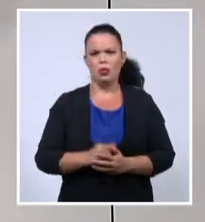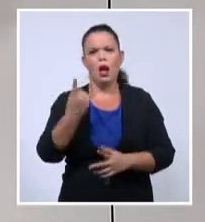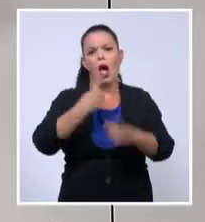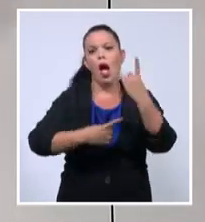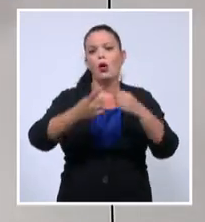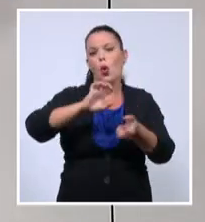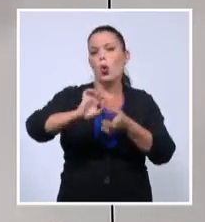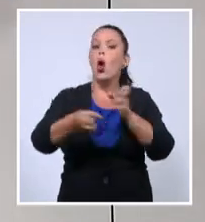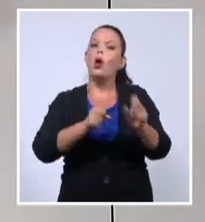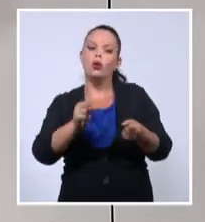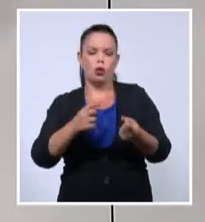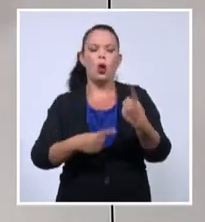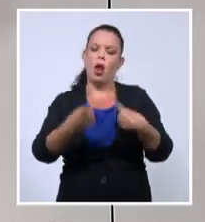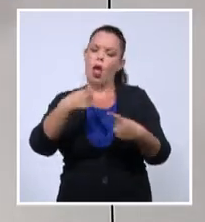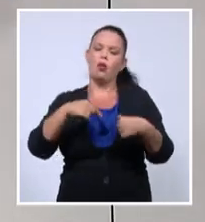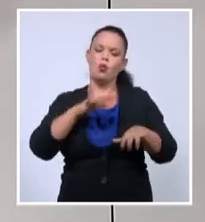interesante. Recuerde, la verdad necesita...